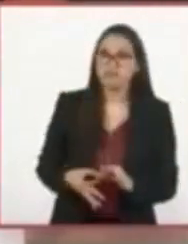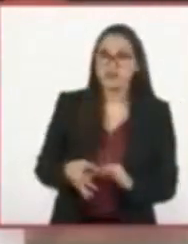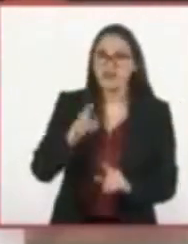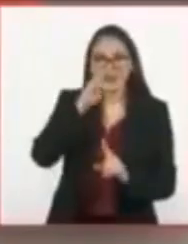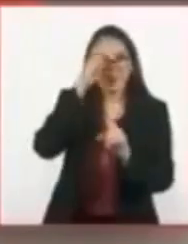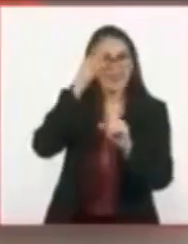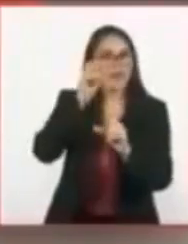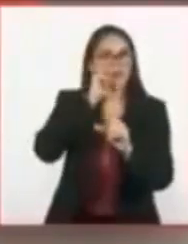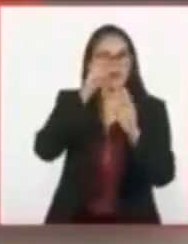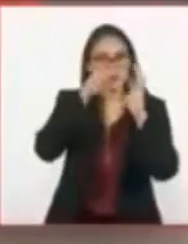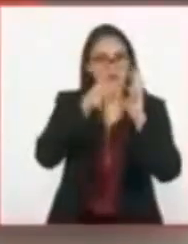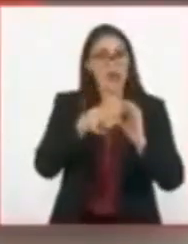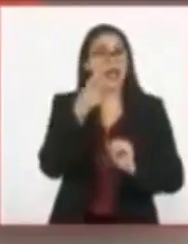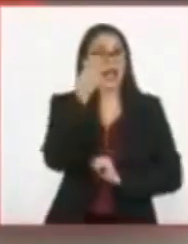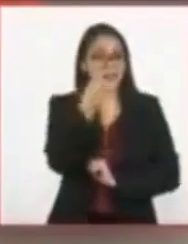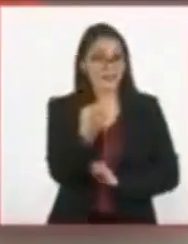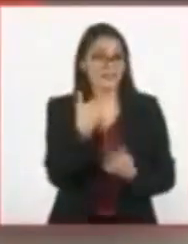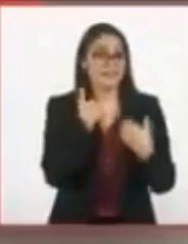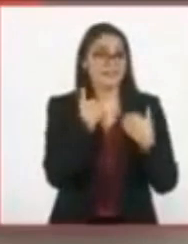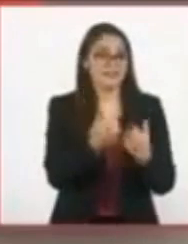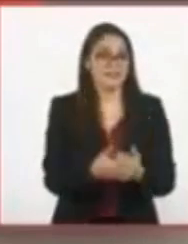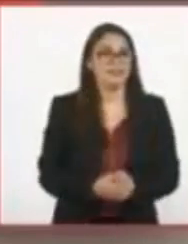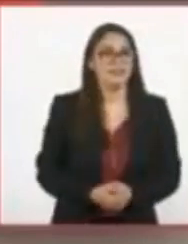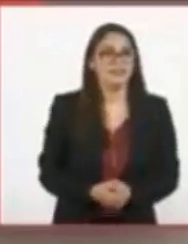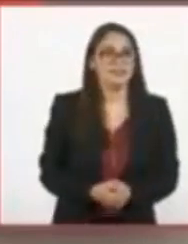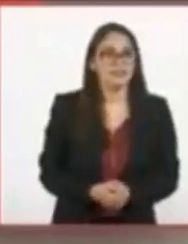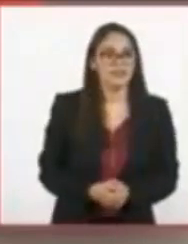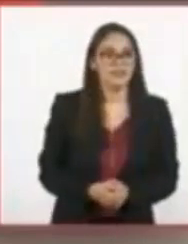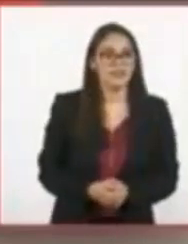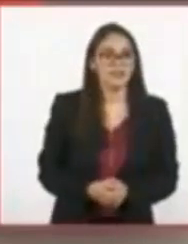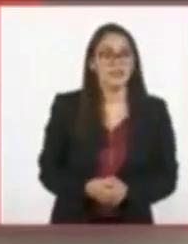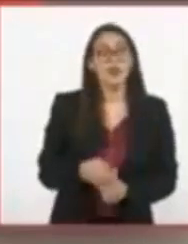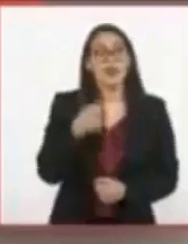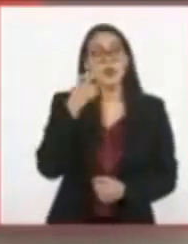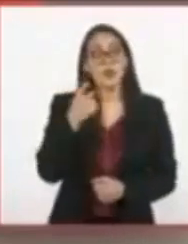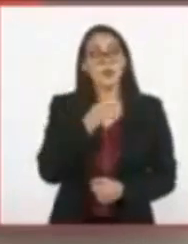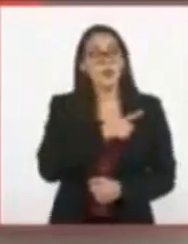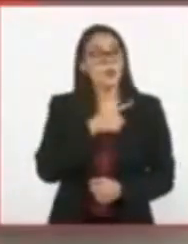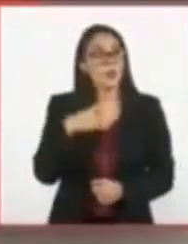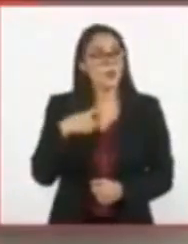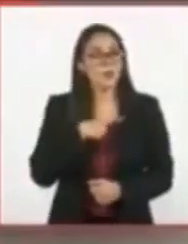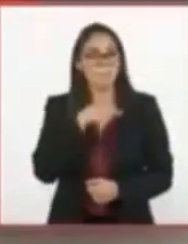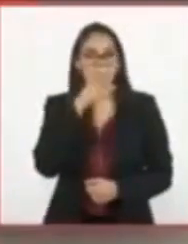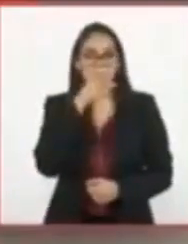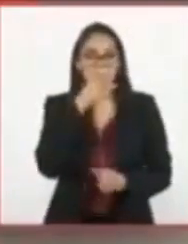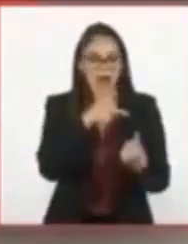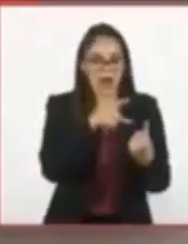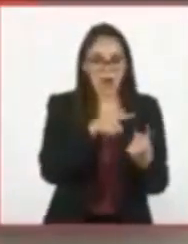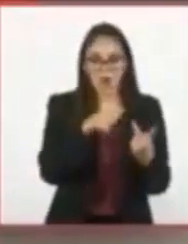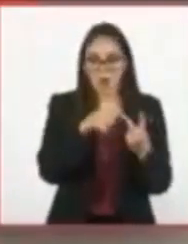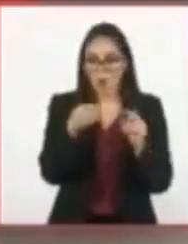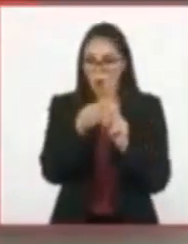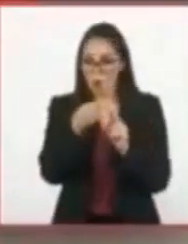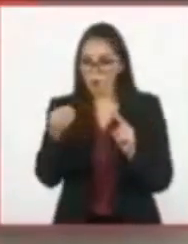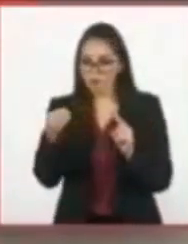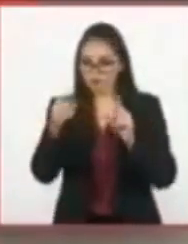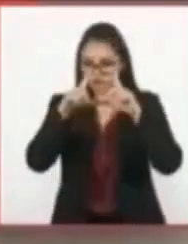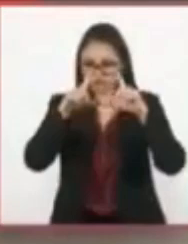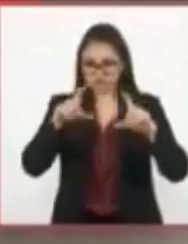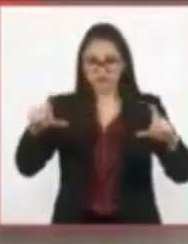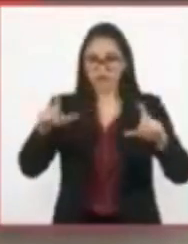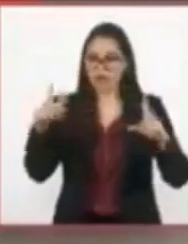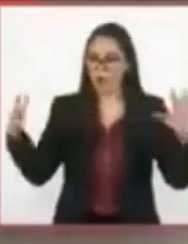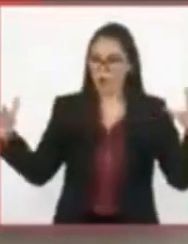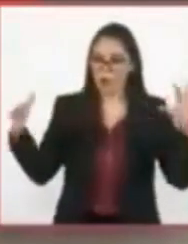idea principal. La cohesión es la manera en que se enlazan palabras, oraciones y párrafos para